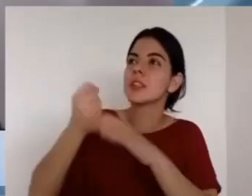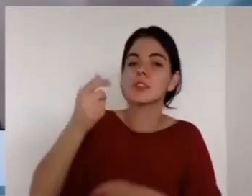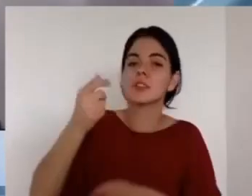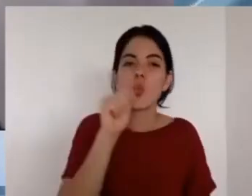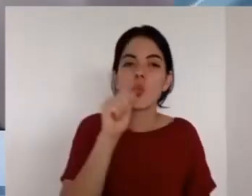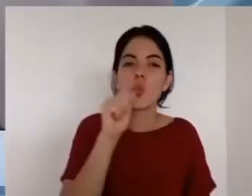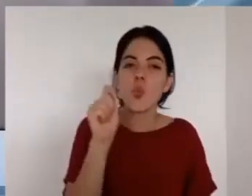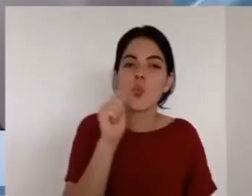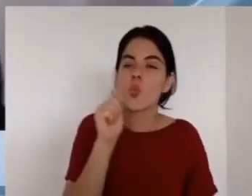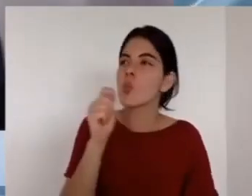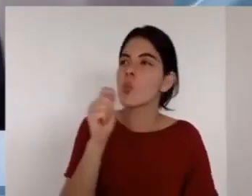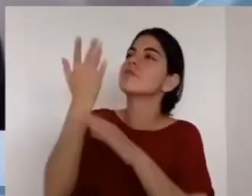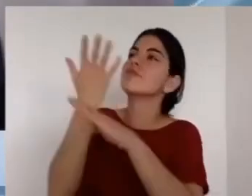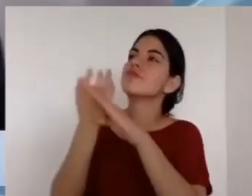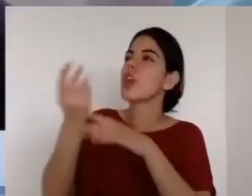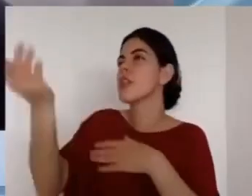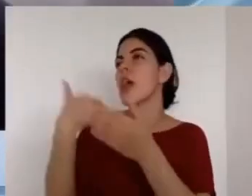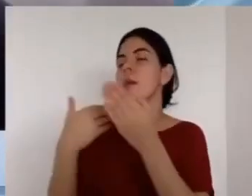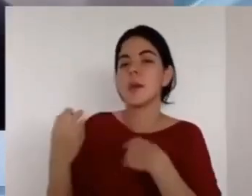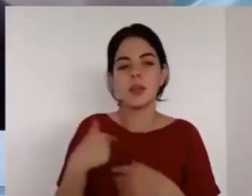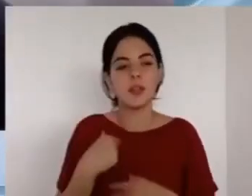y por eso es que hay